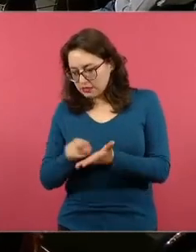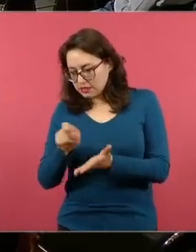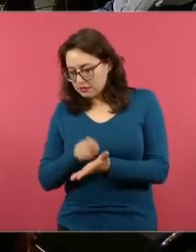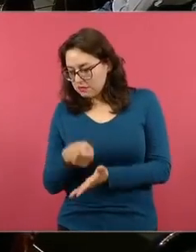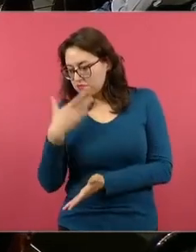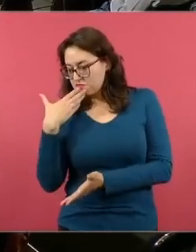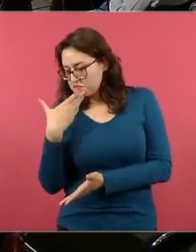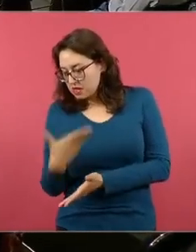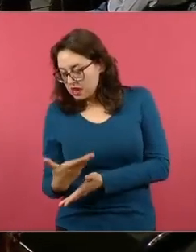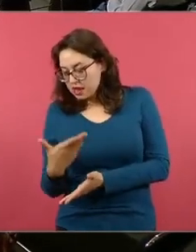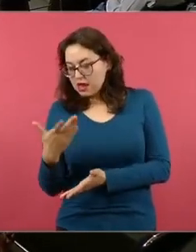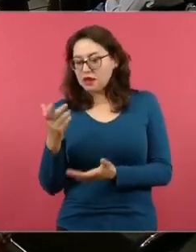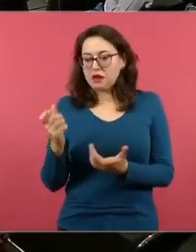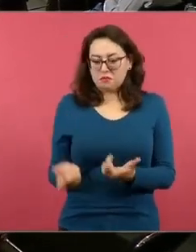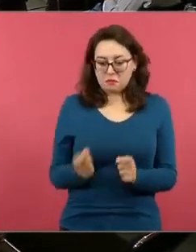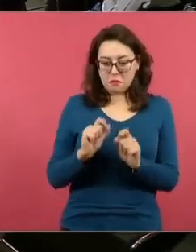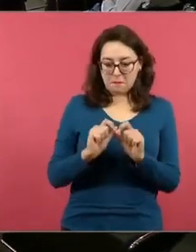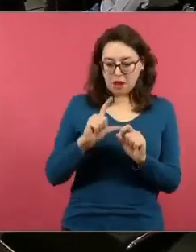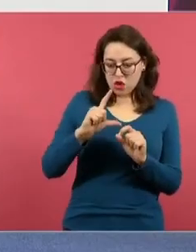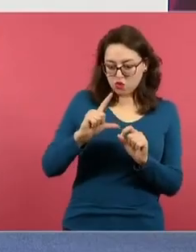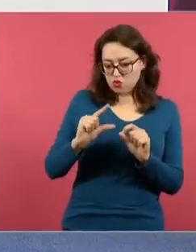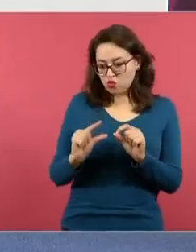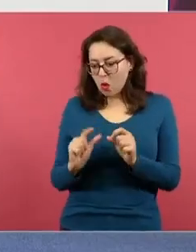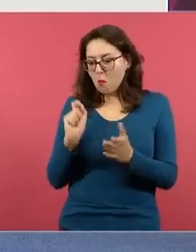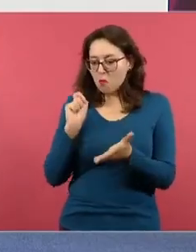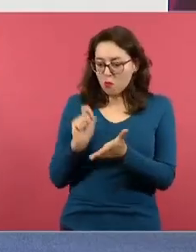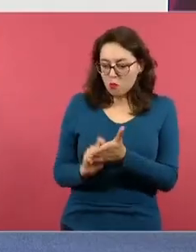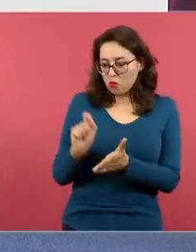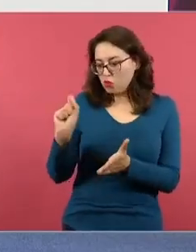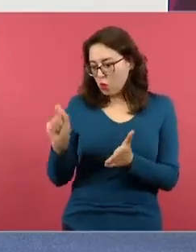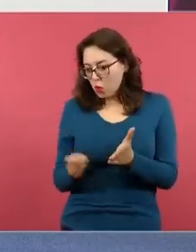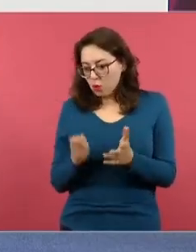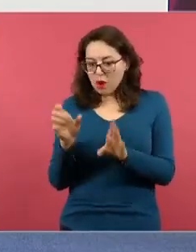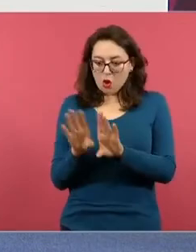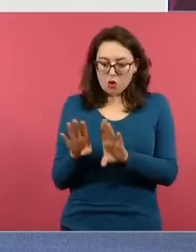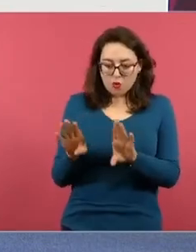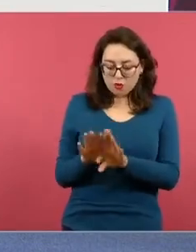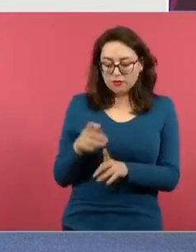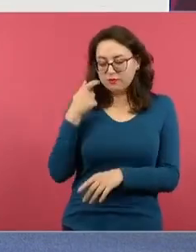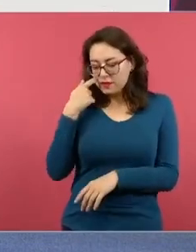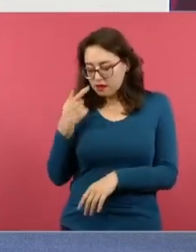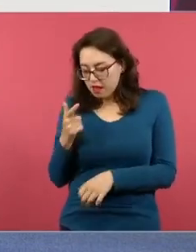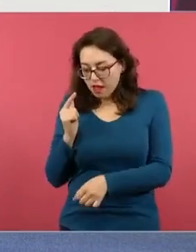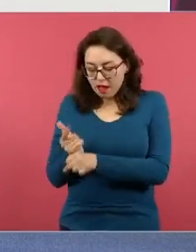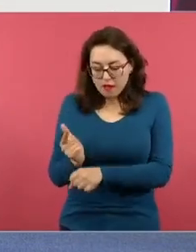el alumno, si escribe con mayúsculas, si le faltó un punto o cómo utilizar una coma.